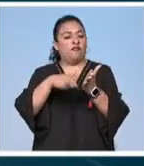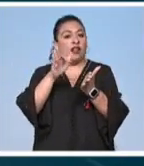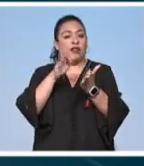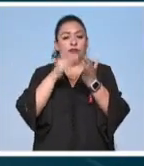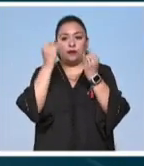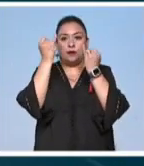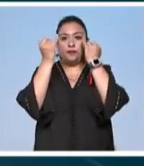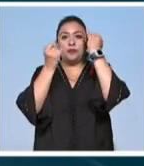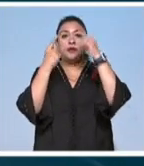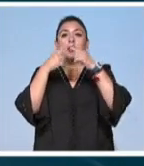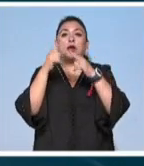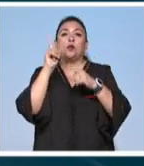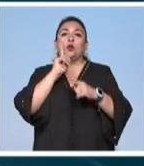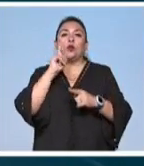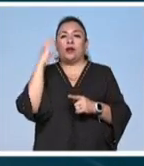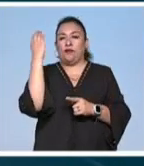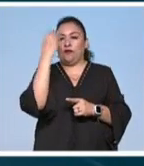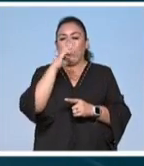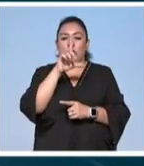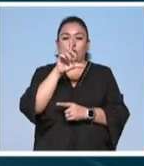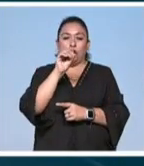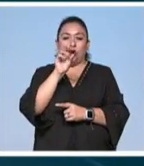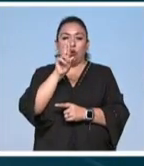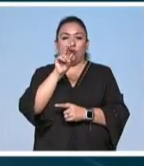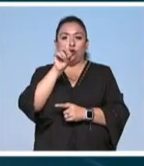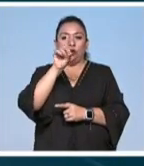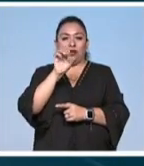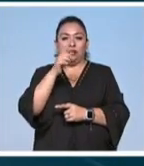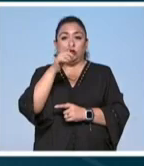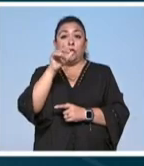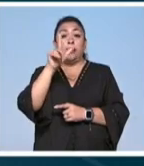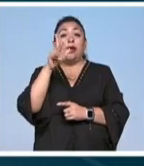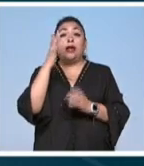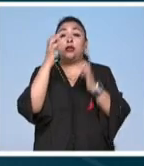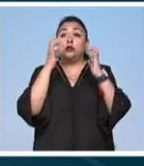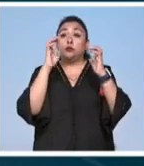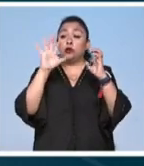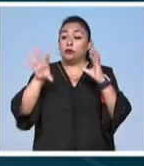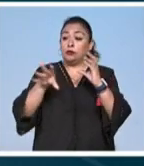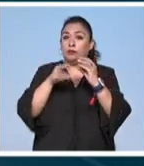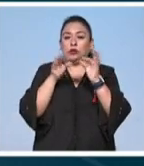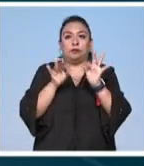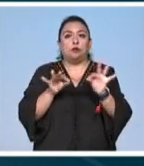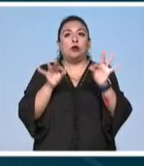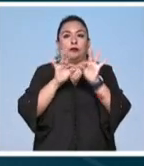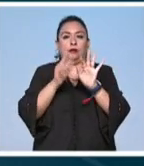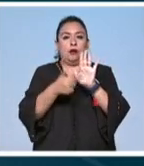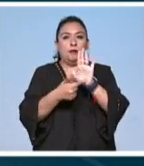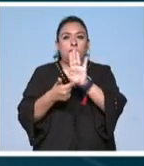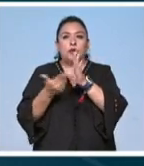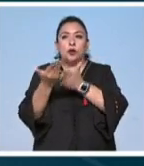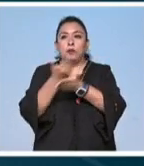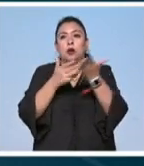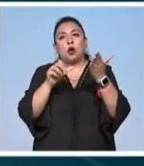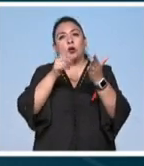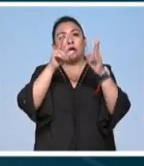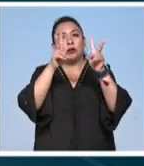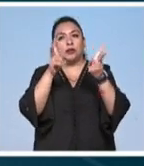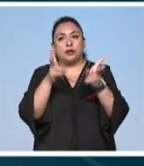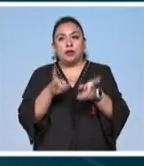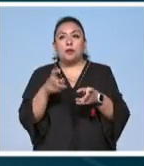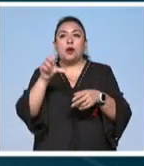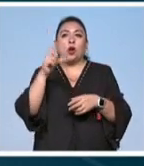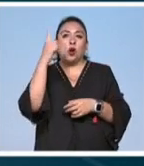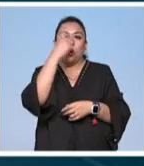creadora de la fotógrafa Lourdes Grobet en una exposición antológica que les vamos a compartir además de muchos otros contenidos